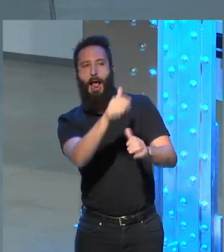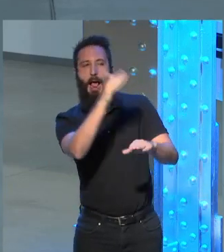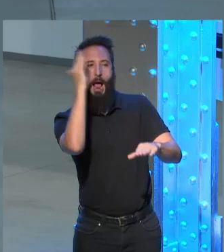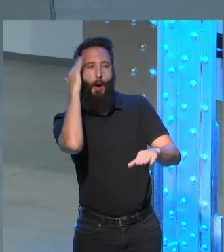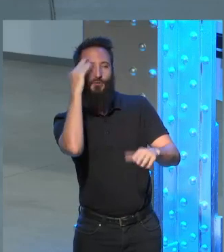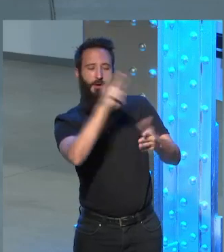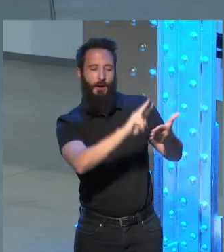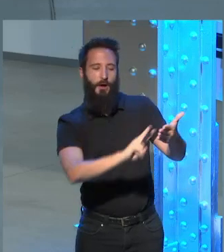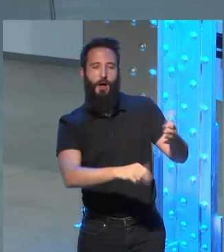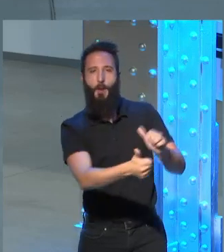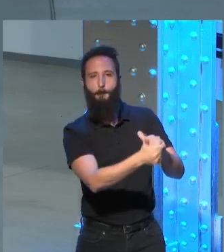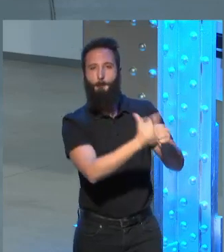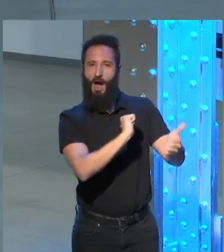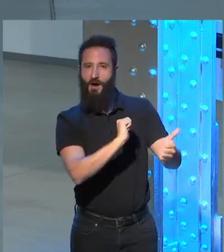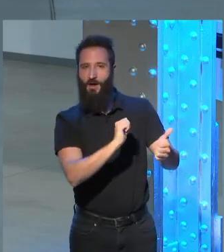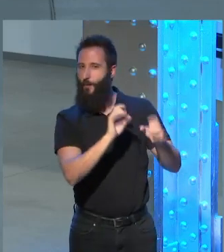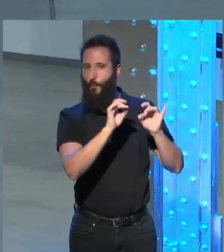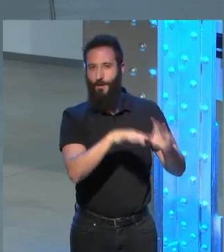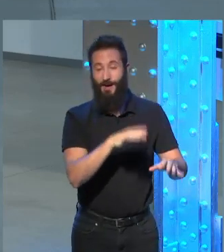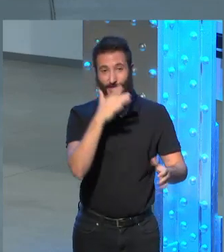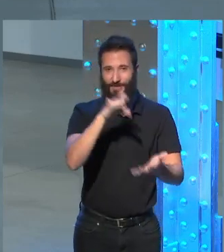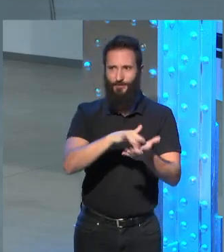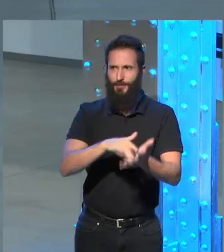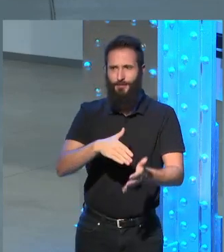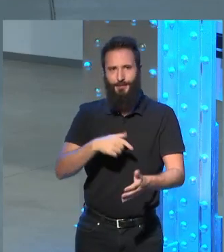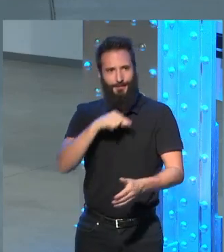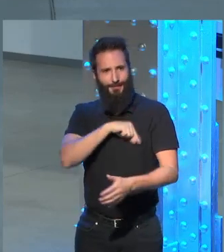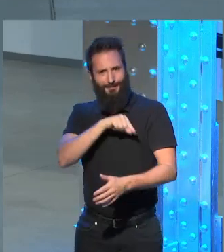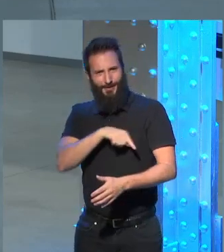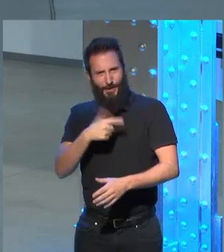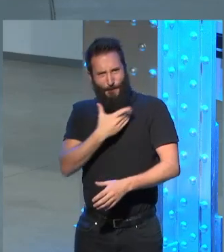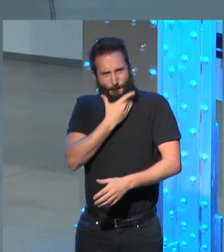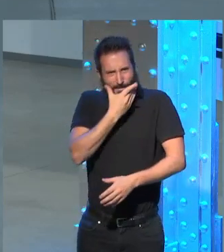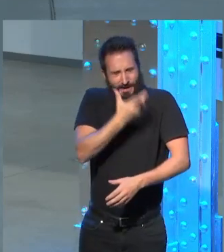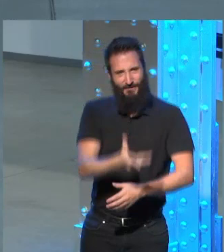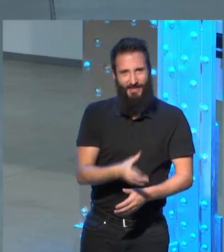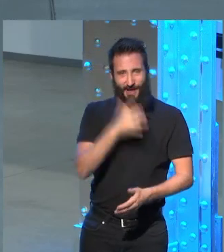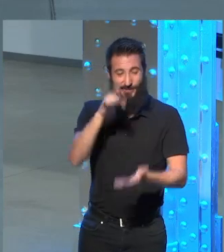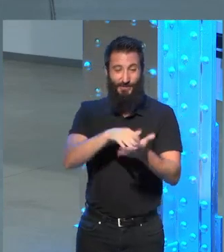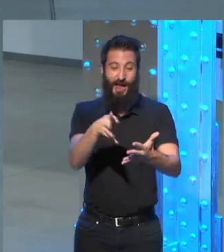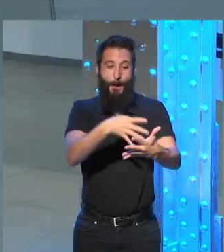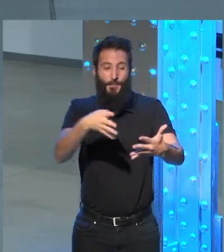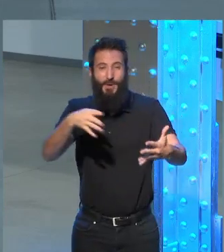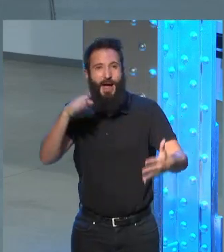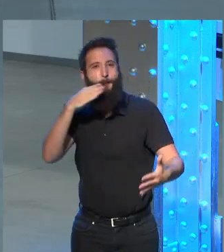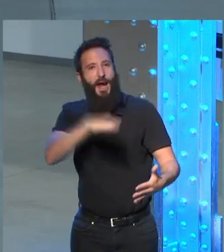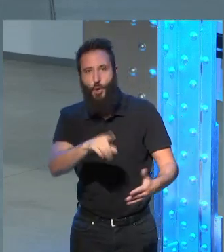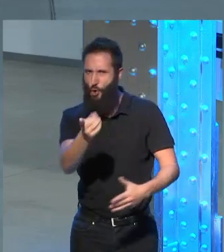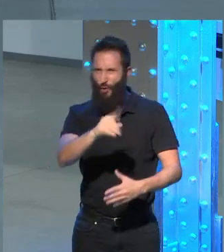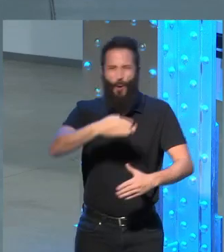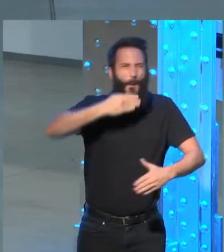que lee pues este me llenó de rubor y de vergüenza porque el poema no era malo era malísimo